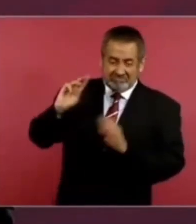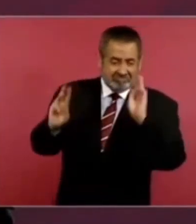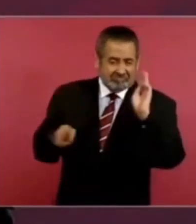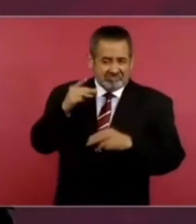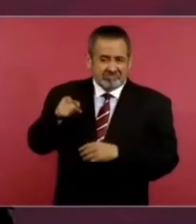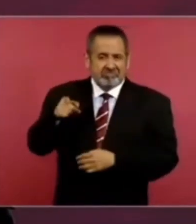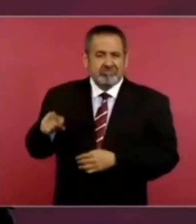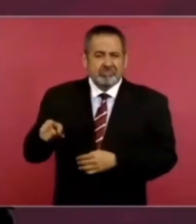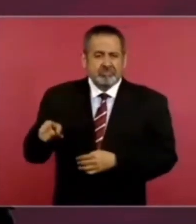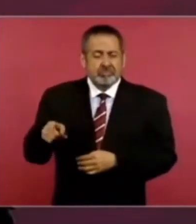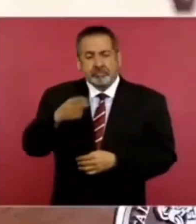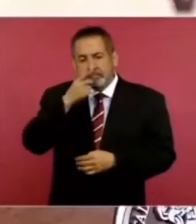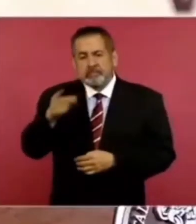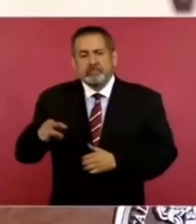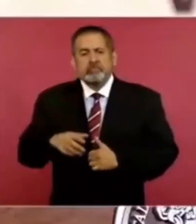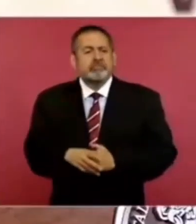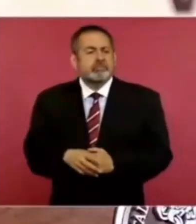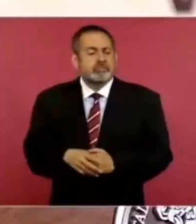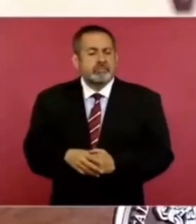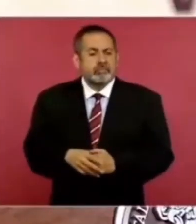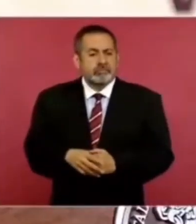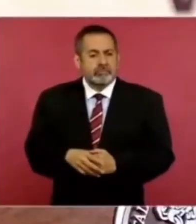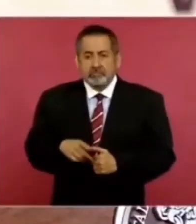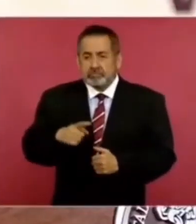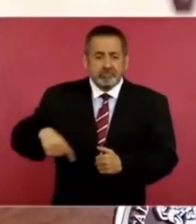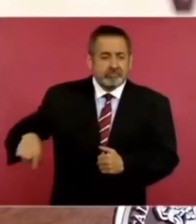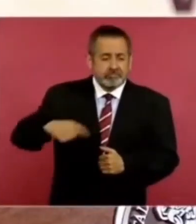Que la verdad nos hará libres.